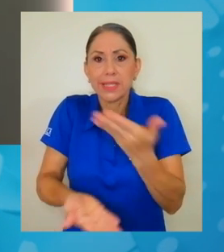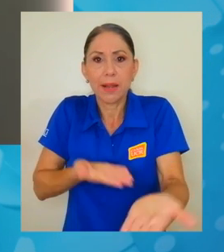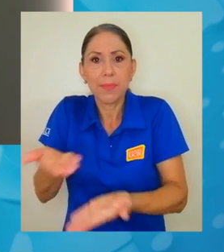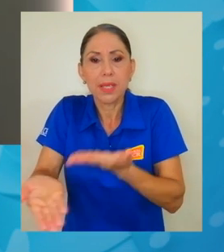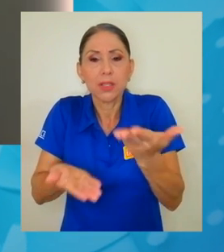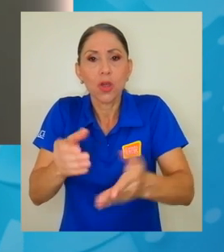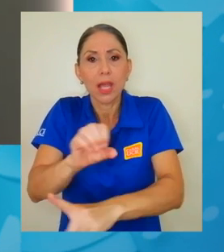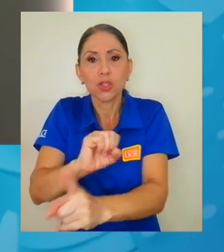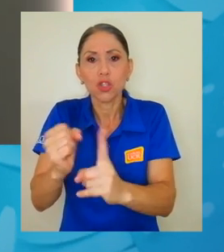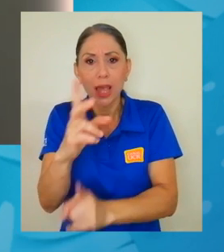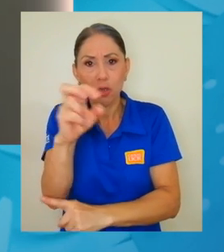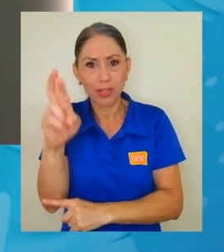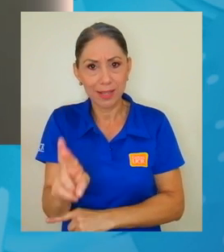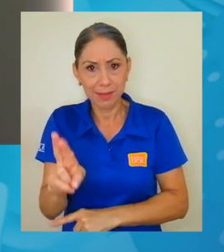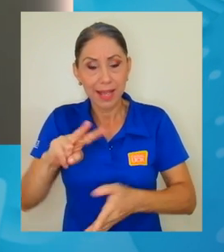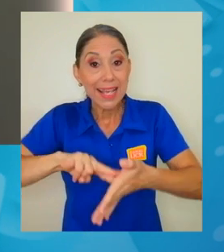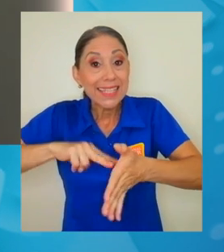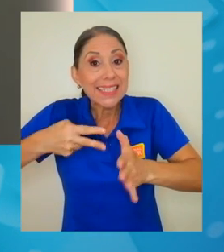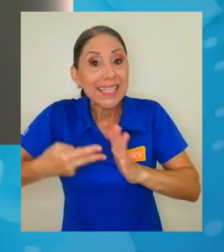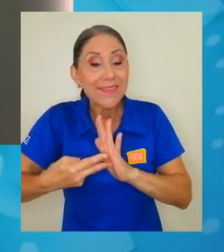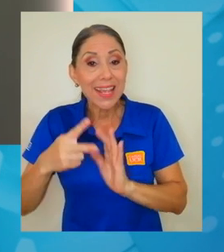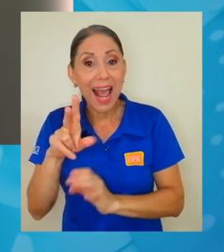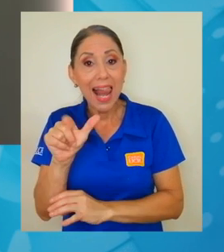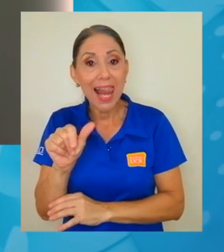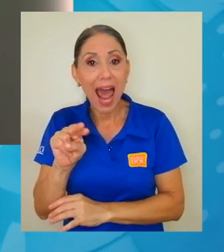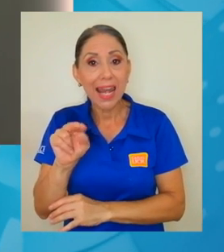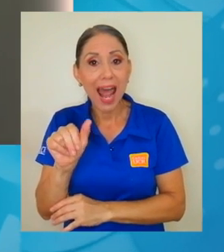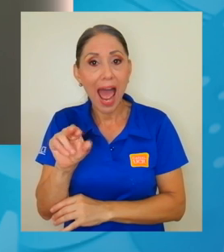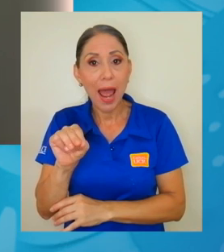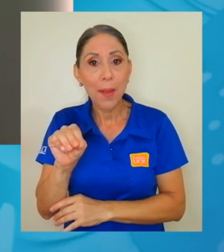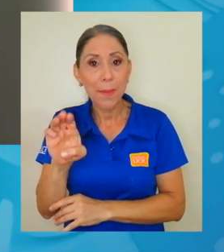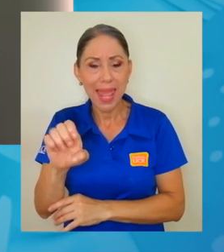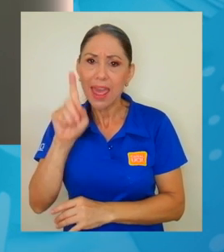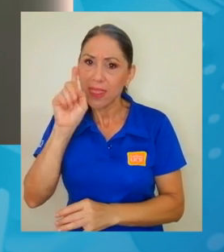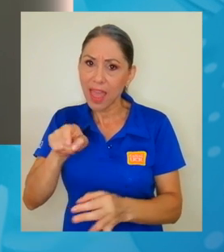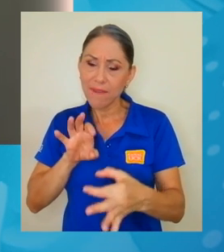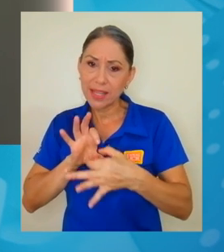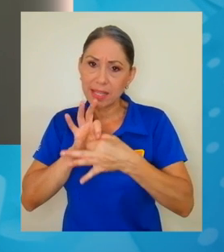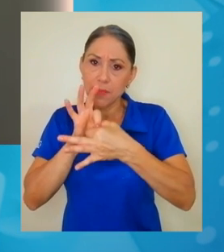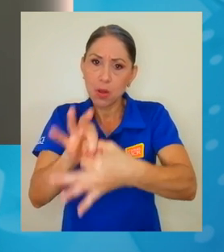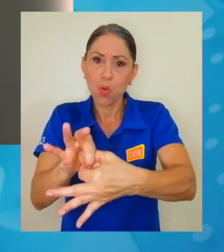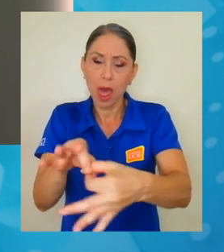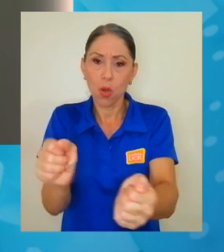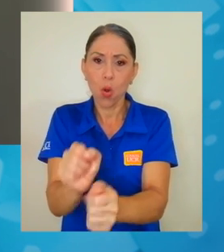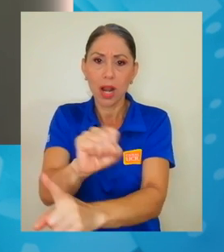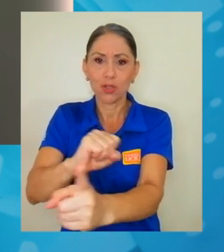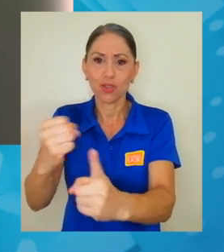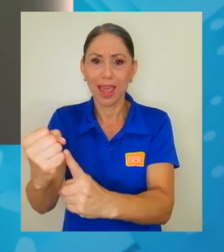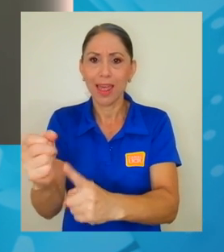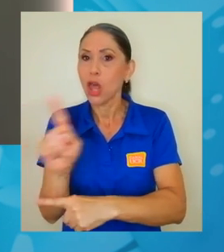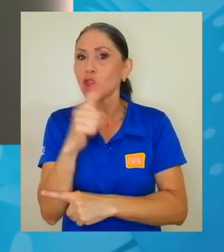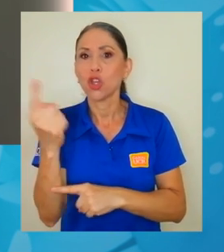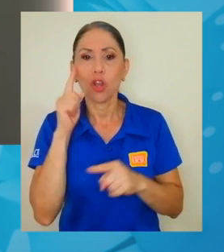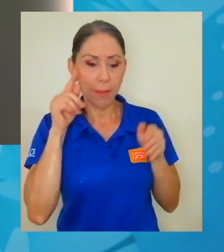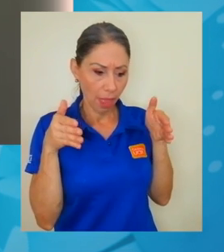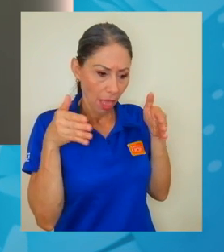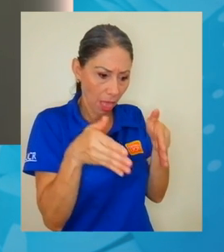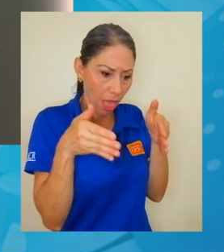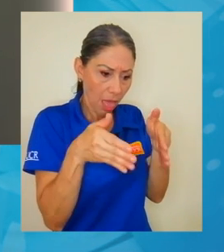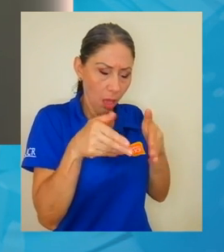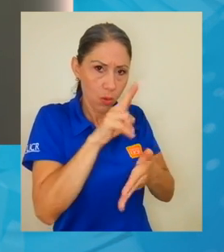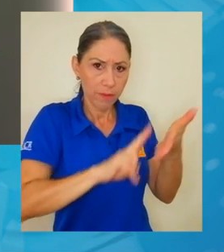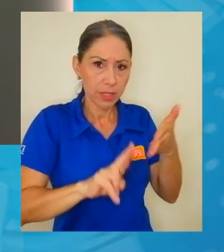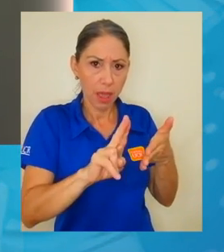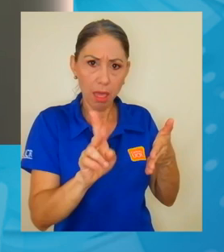sociedad costarricense. Eso significa que el ANAMI tiene que estar vinculado, ¿verdad?, con la sociedad y no solo, digamos, quedarse como en la